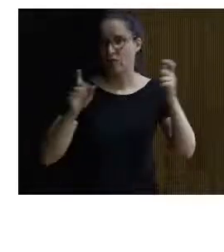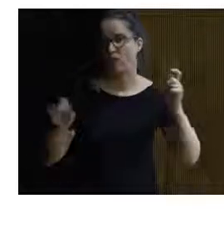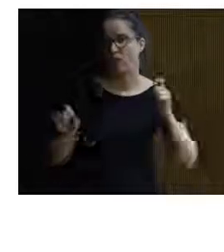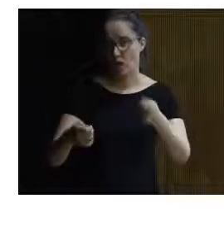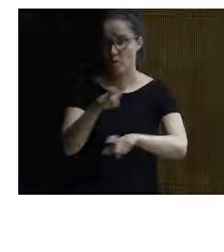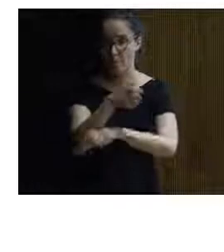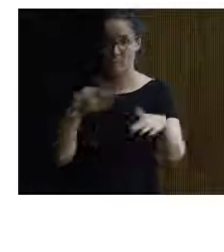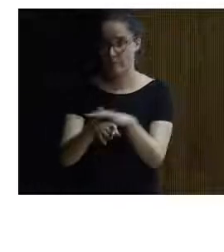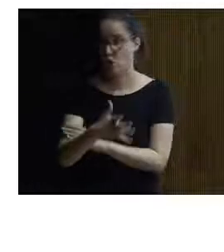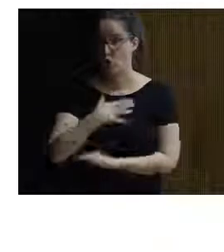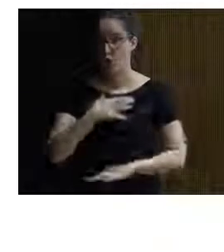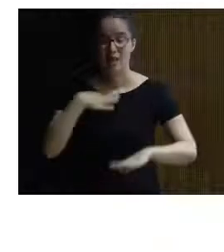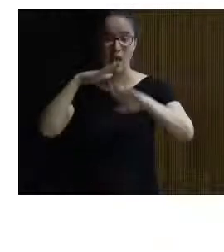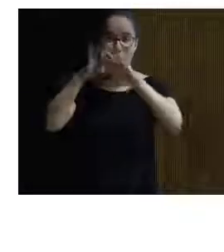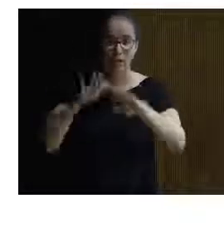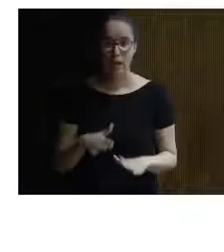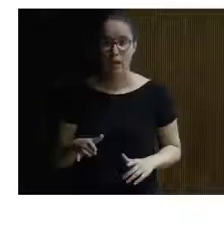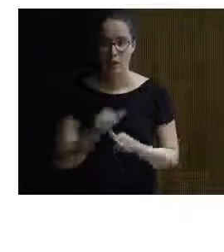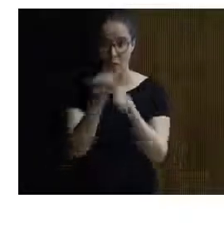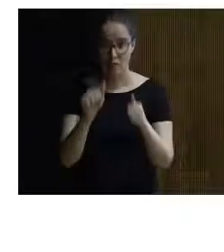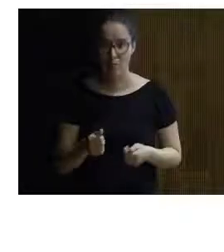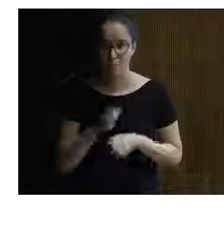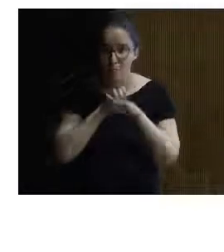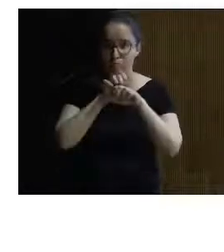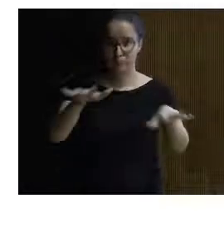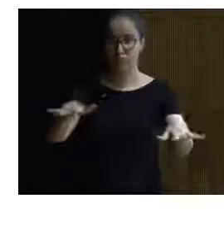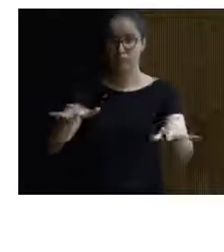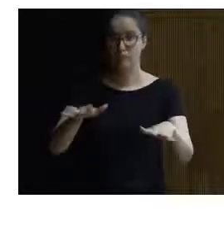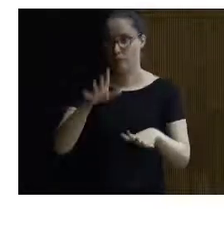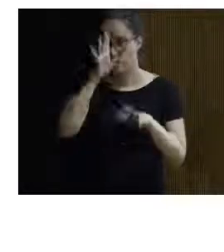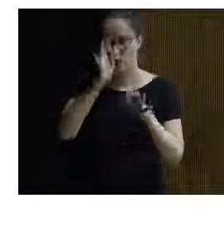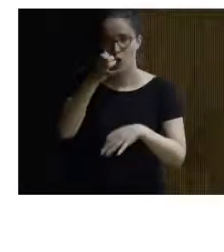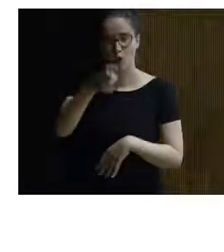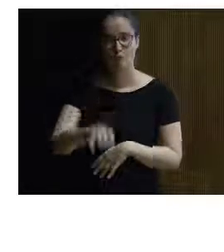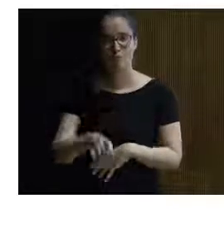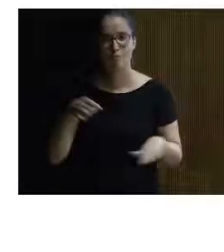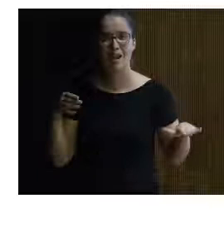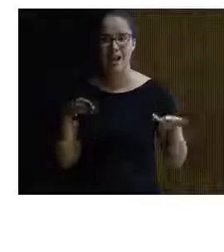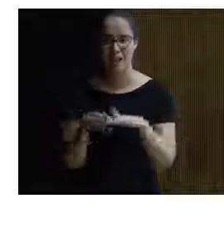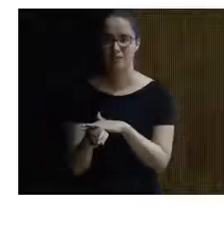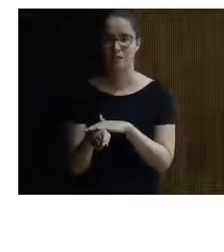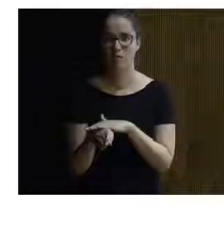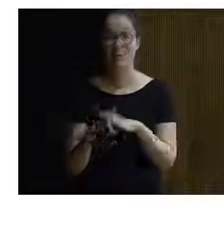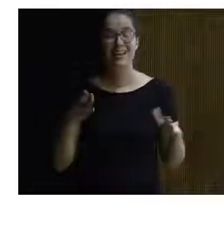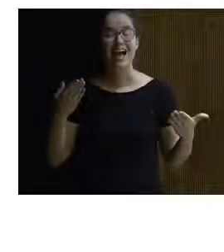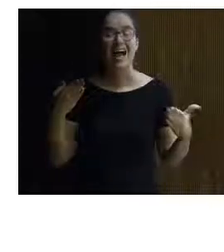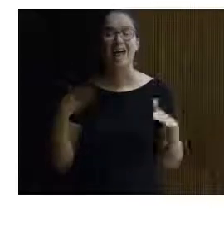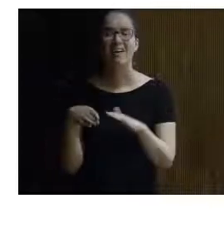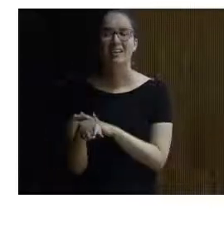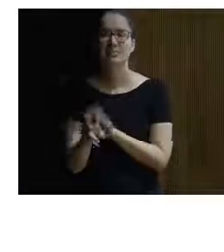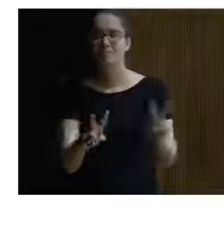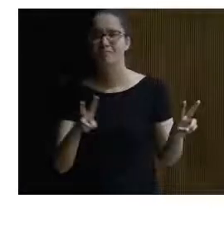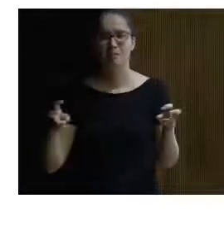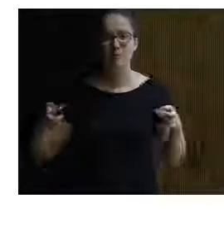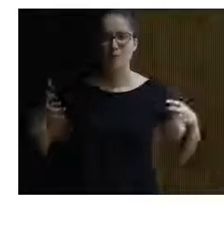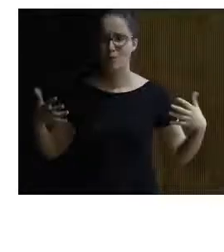público y al final es una manera de hacerlo llegar y por supuesto la accesibilidad la accesibilidad en cuanto